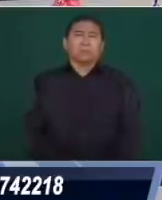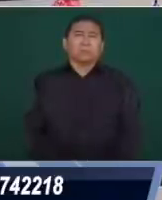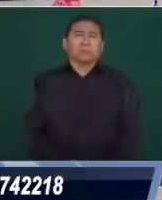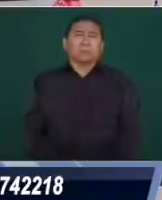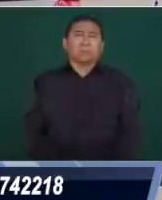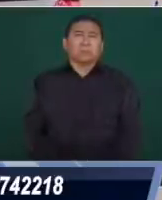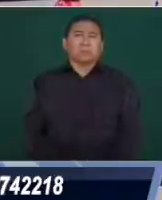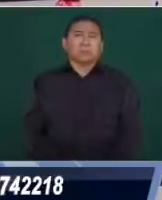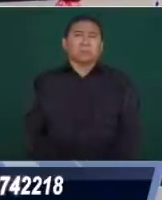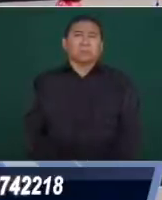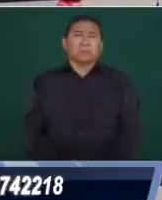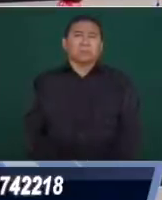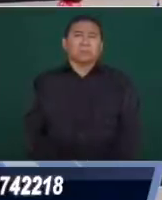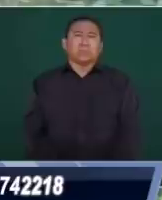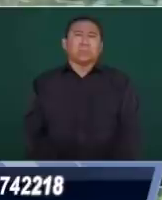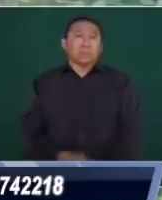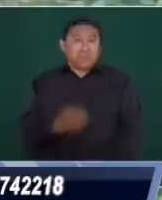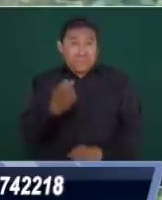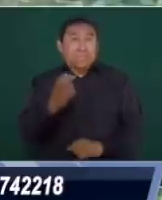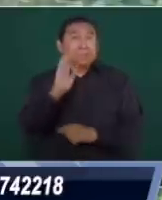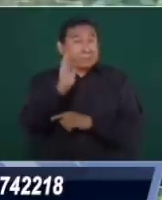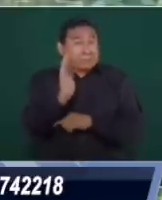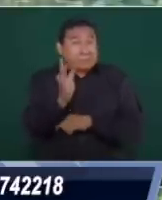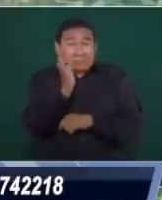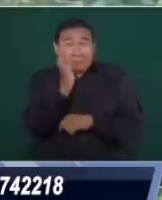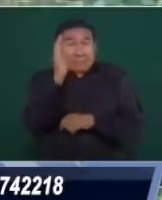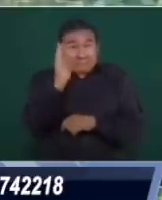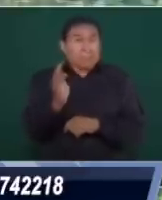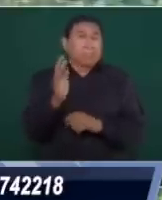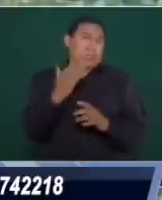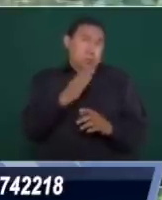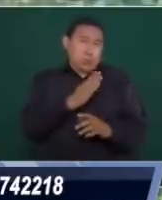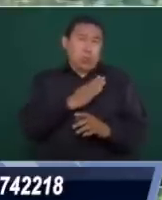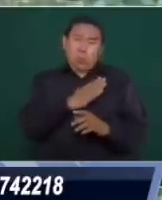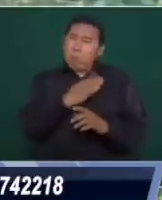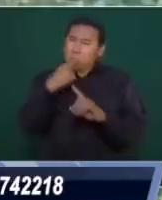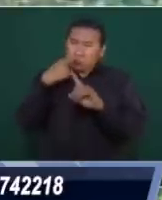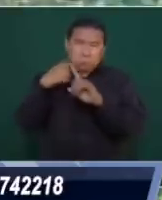ellos ya están por aceptar, esa es la buena noticia.